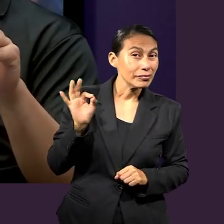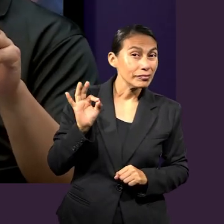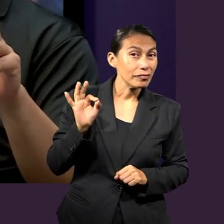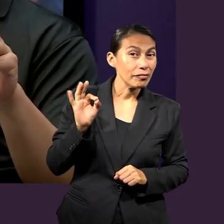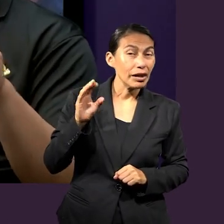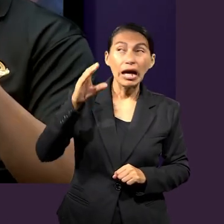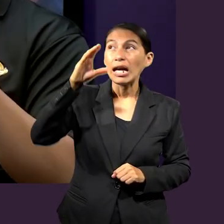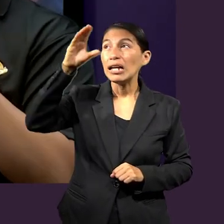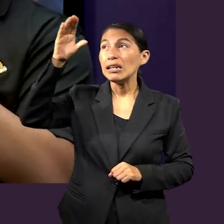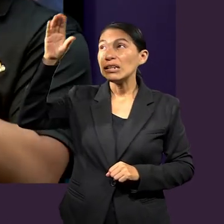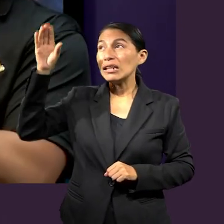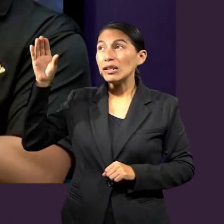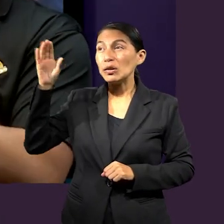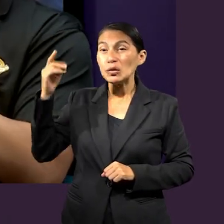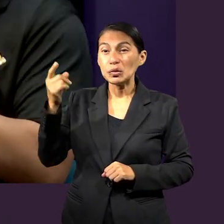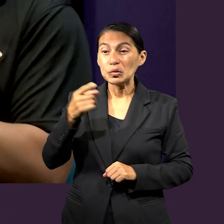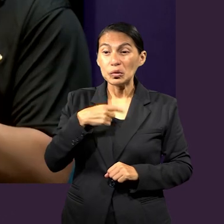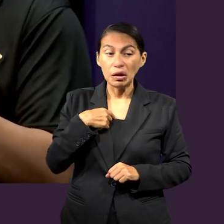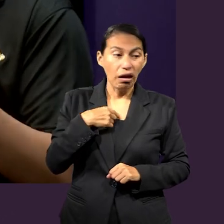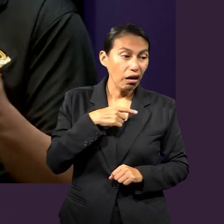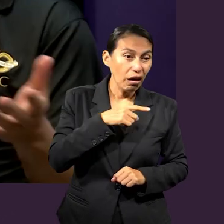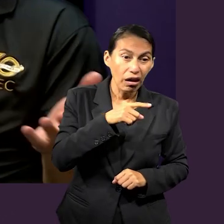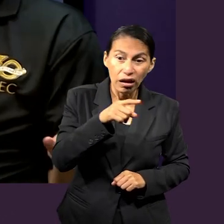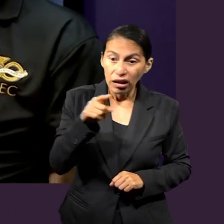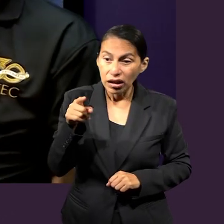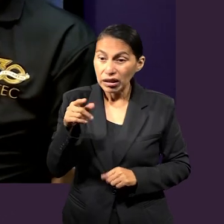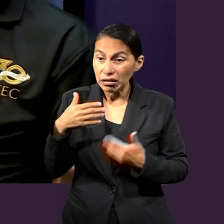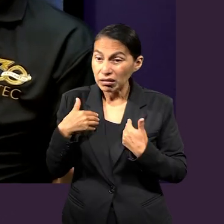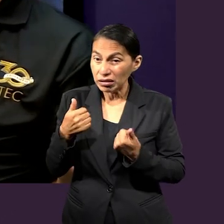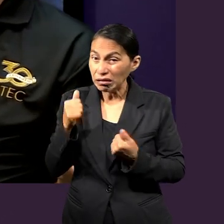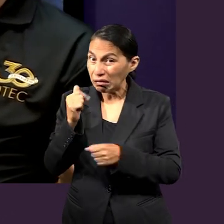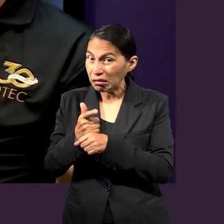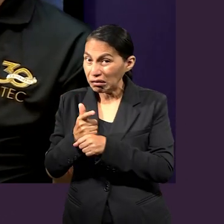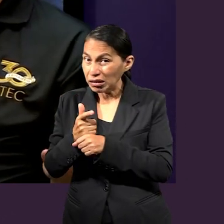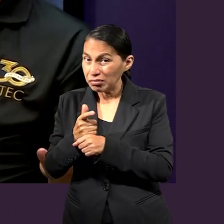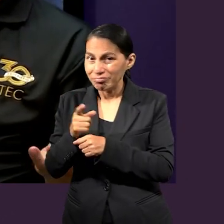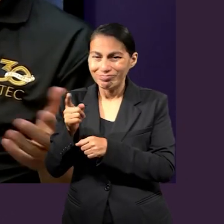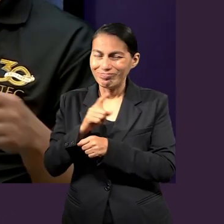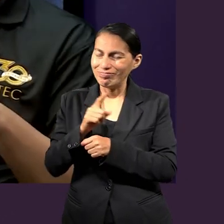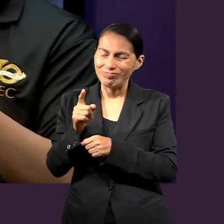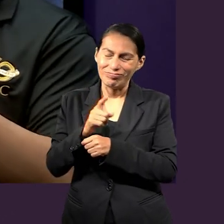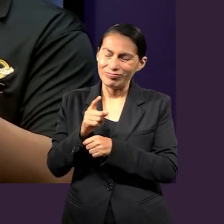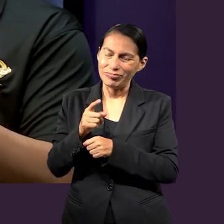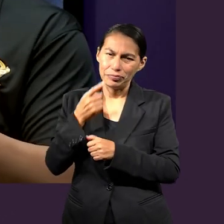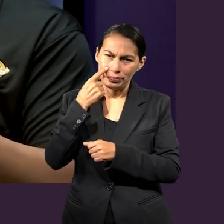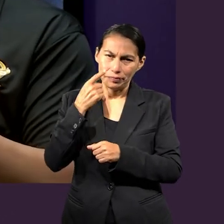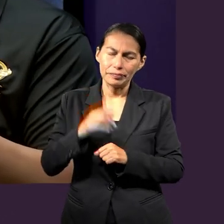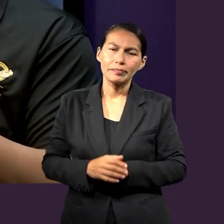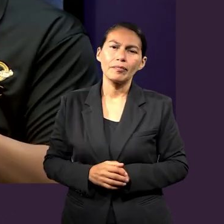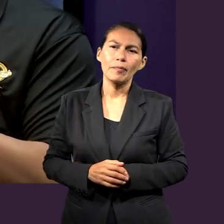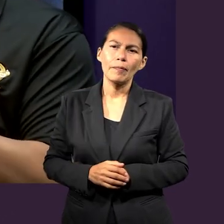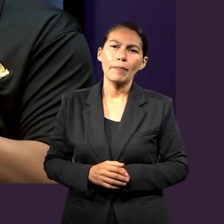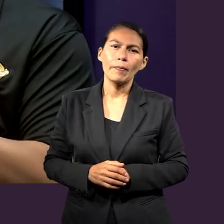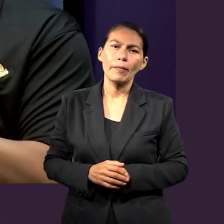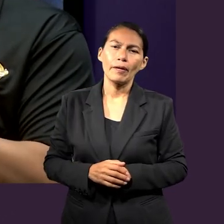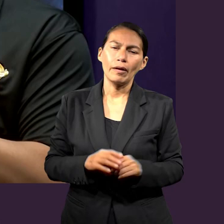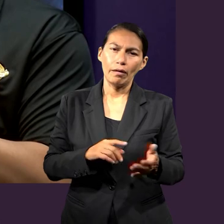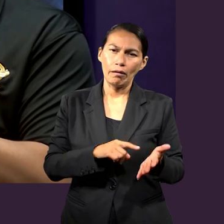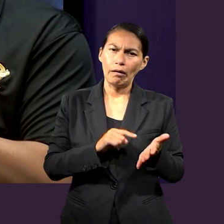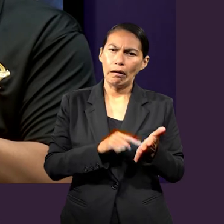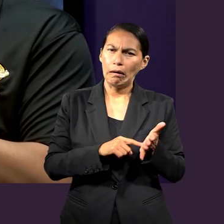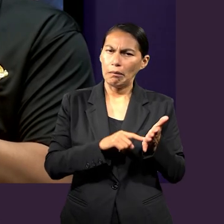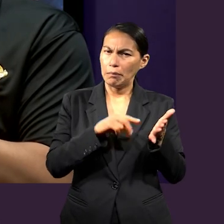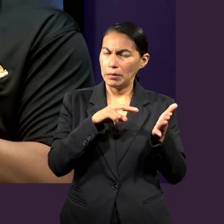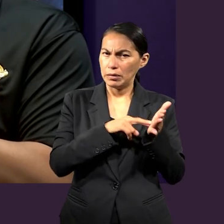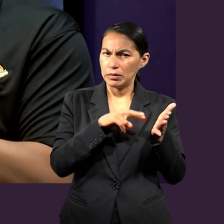probable que las cosas celestiales no las vamos a encontrar en cosas terrenales. Suena muy lógico esto, pero me